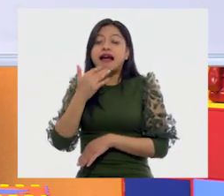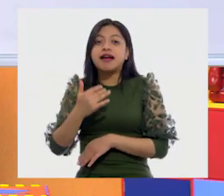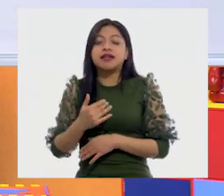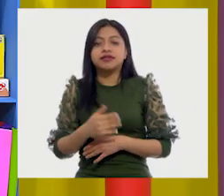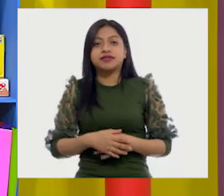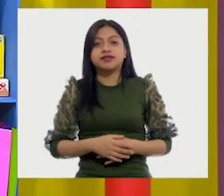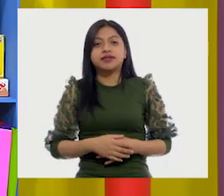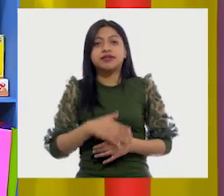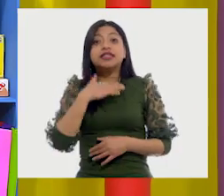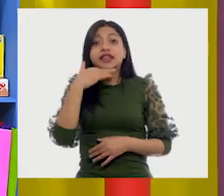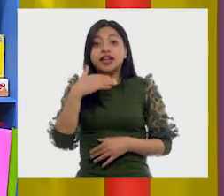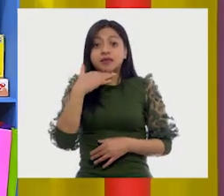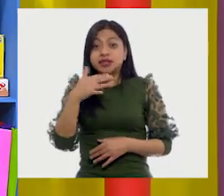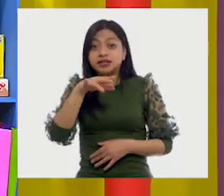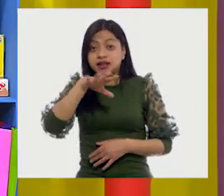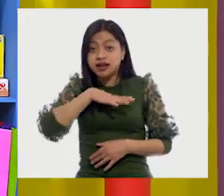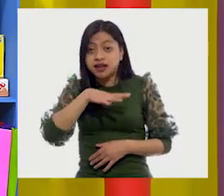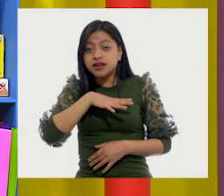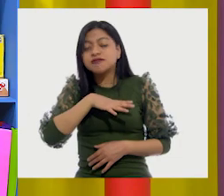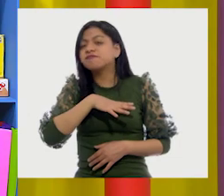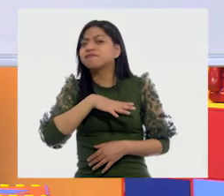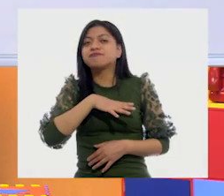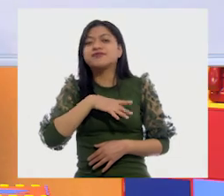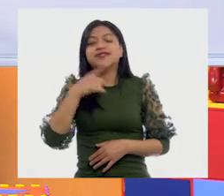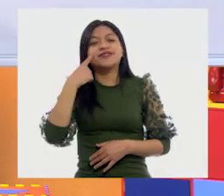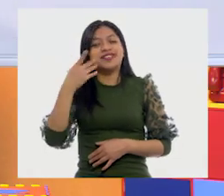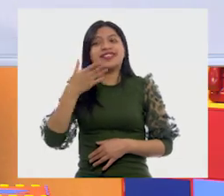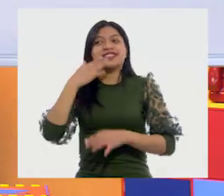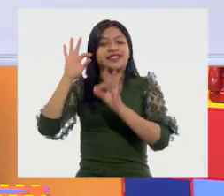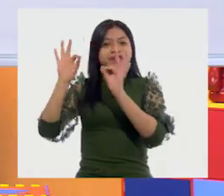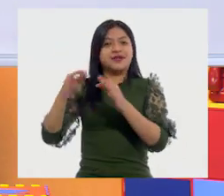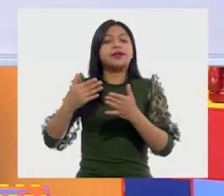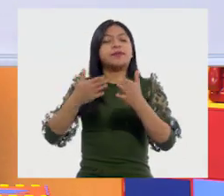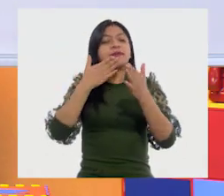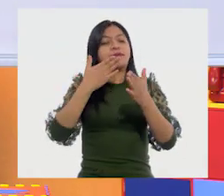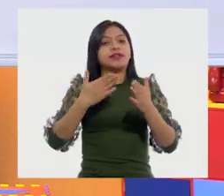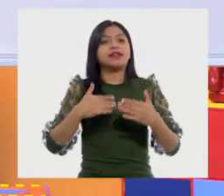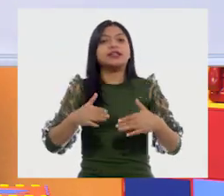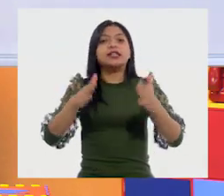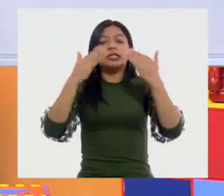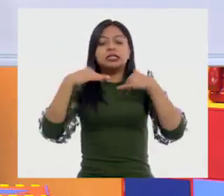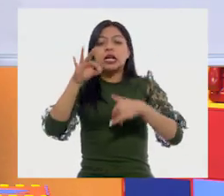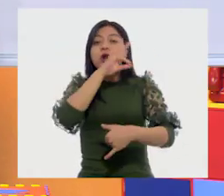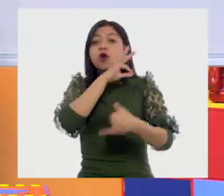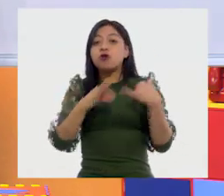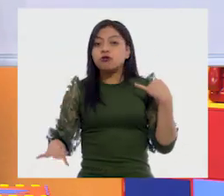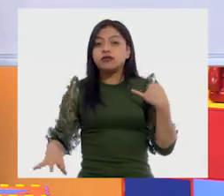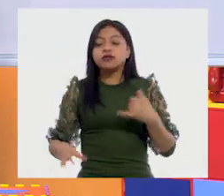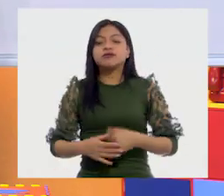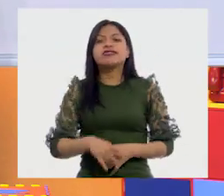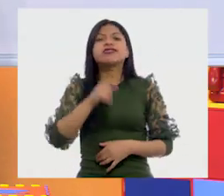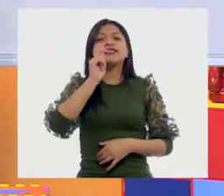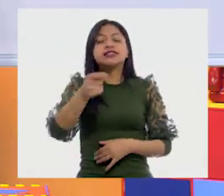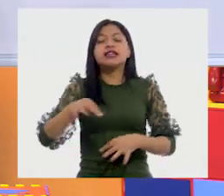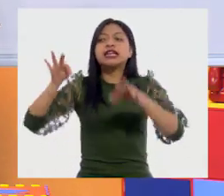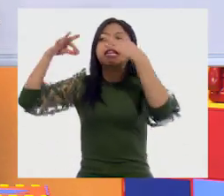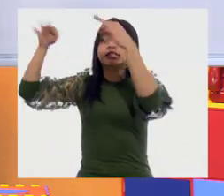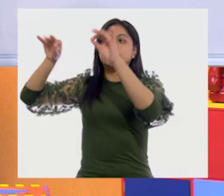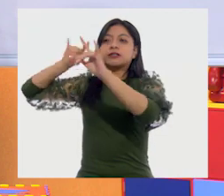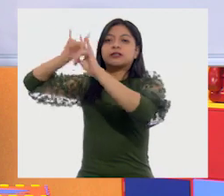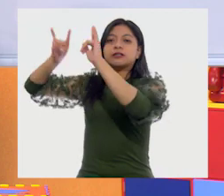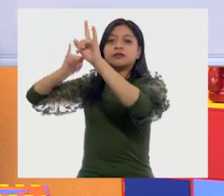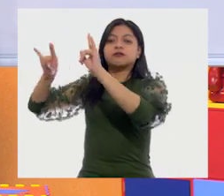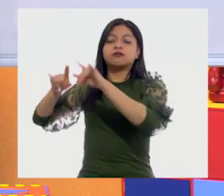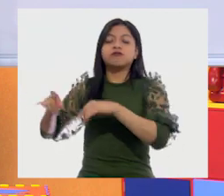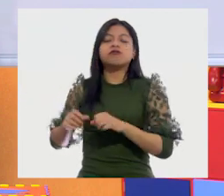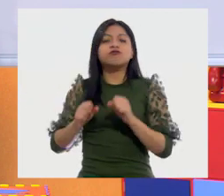¿Dicen que sí? Está perfecto. Muy bien. Vamos, niños. Ahora vamos con el último. Muy bien. Es el cartel de